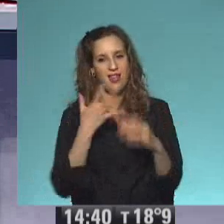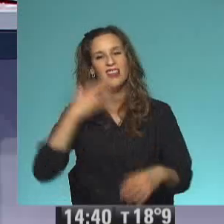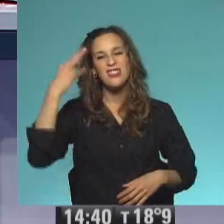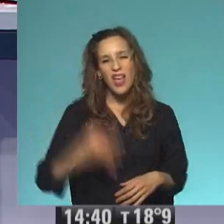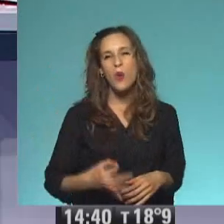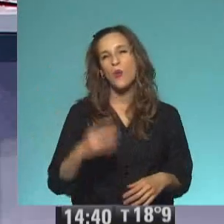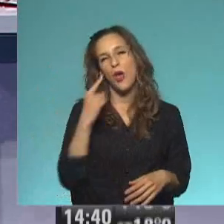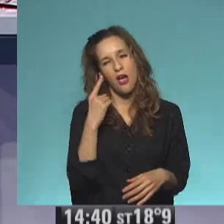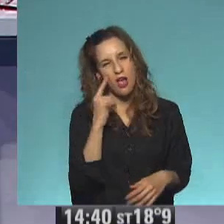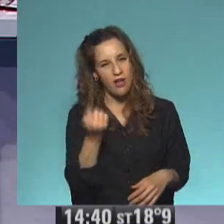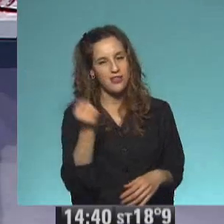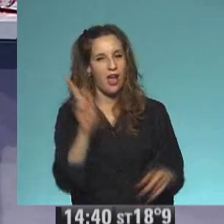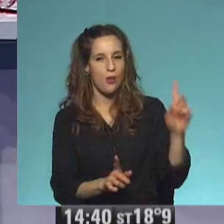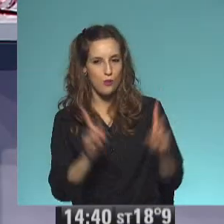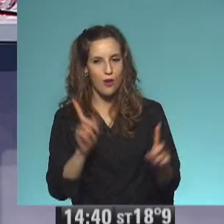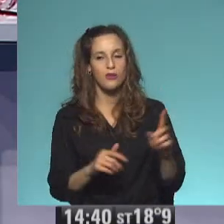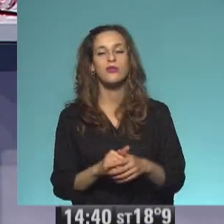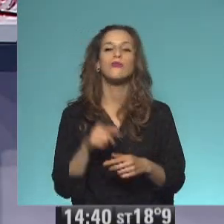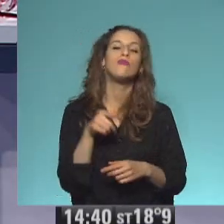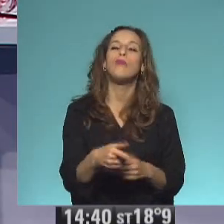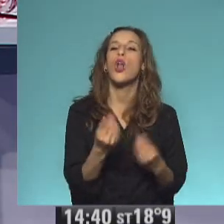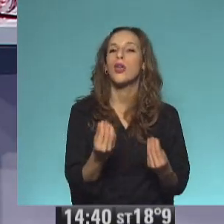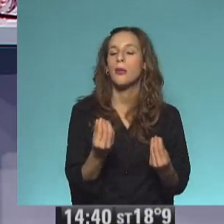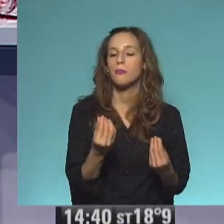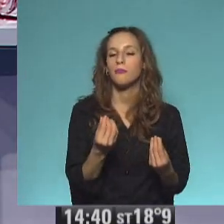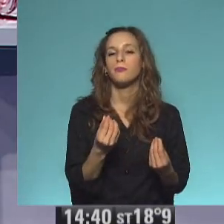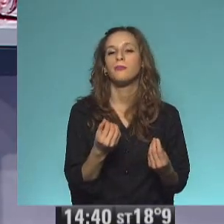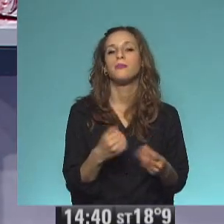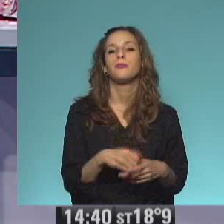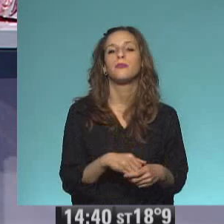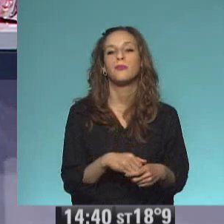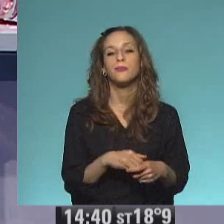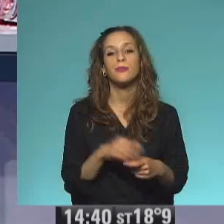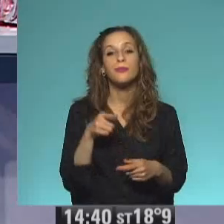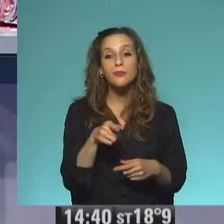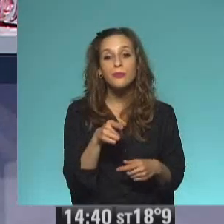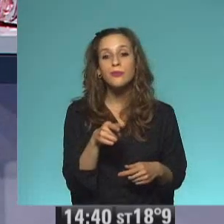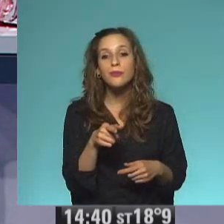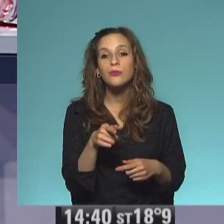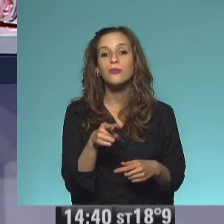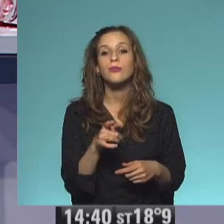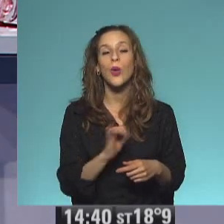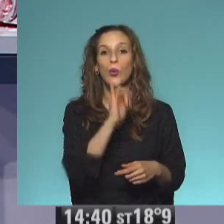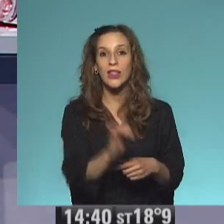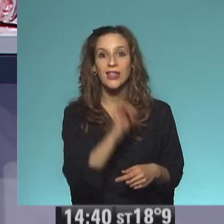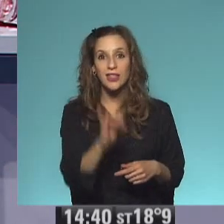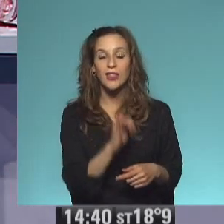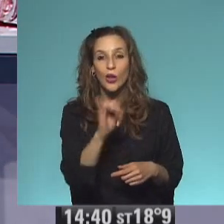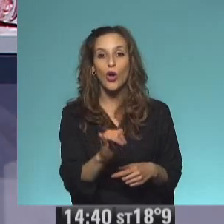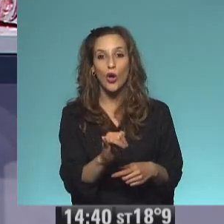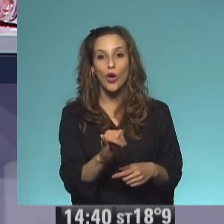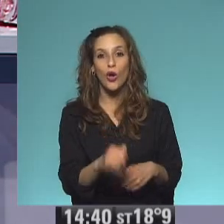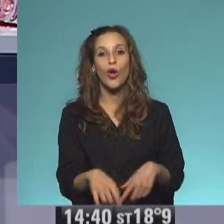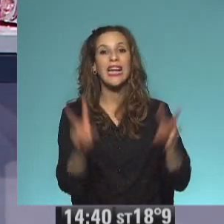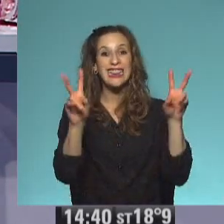con otro título. Porque se titula La bruja Winnie. Pero tal vez alguno lo conoció como La